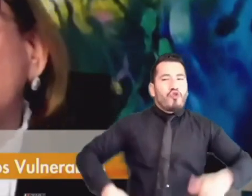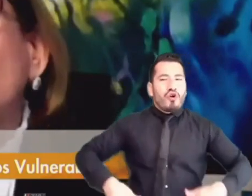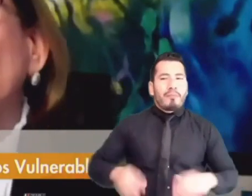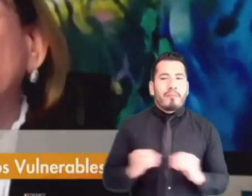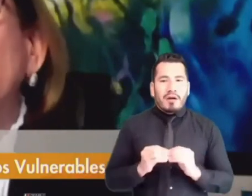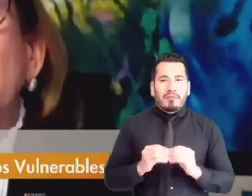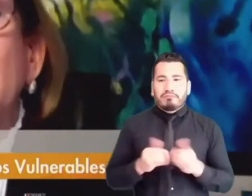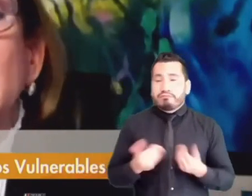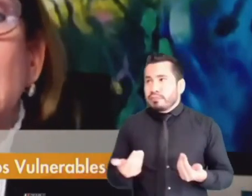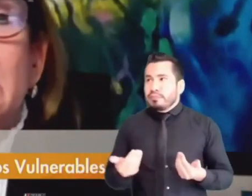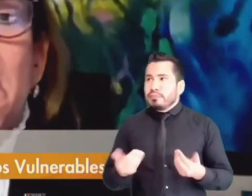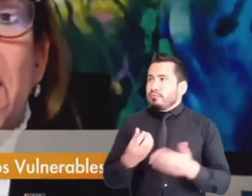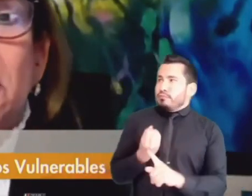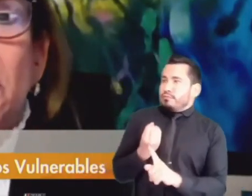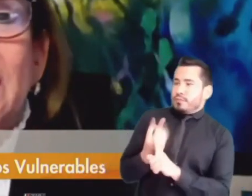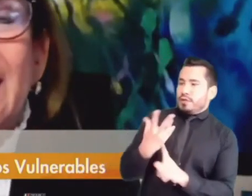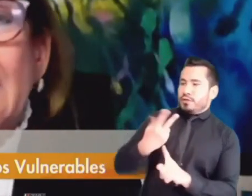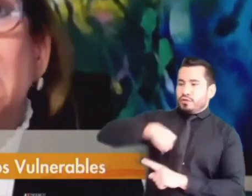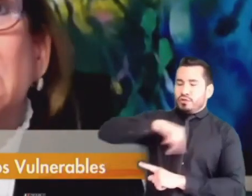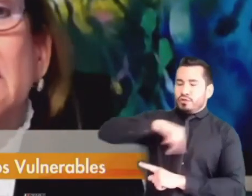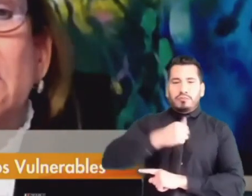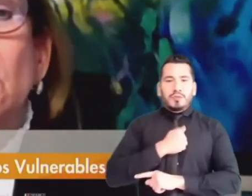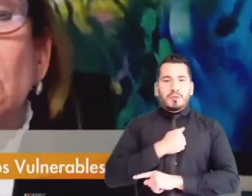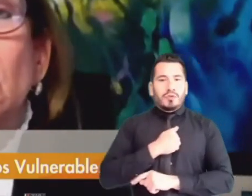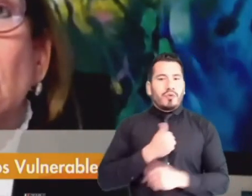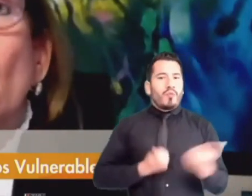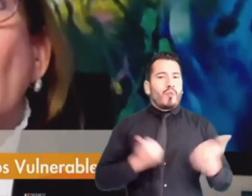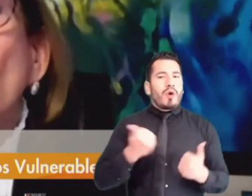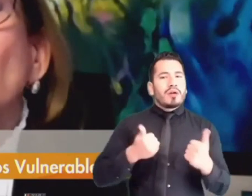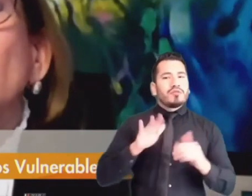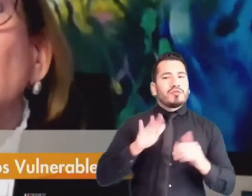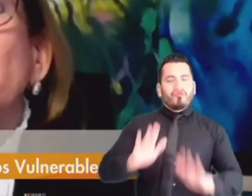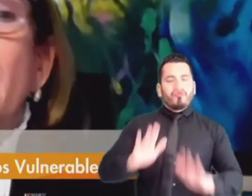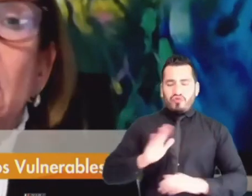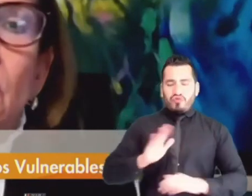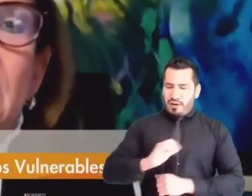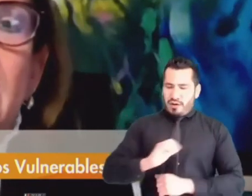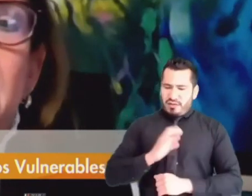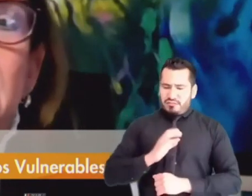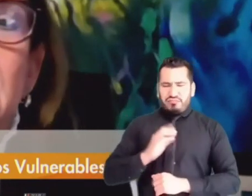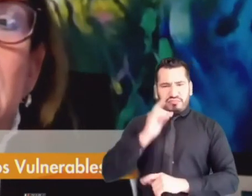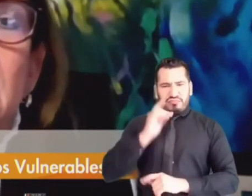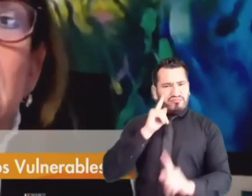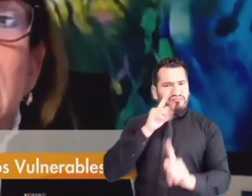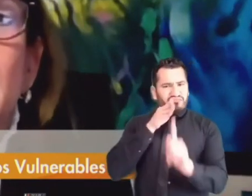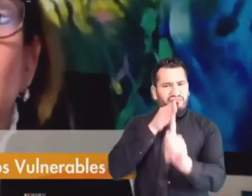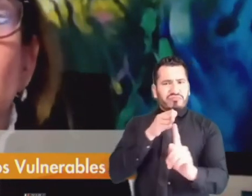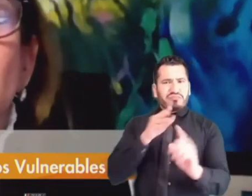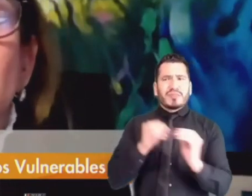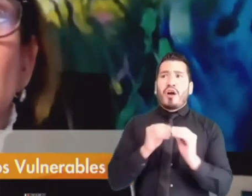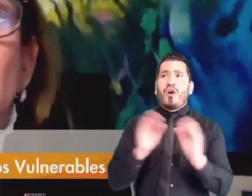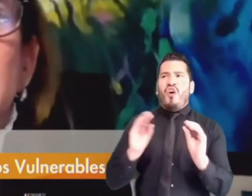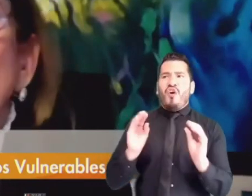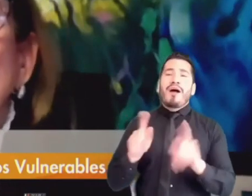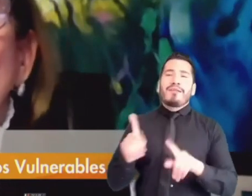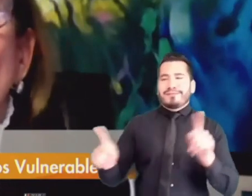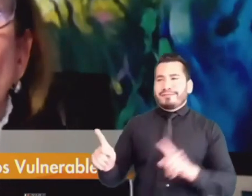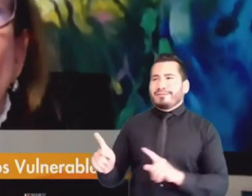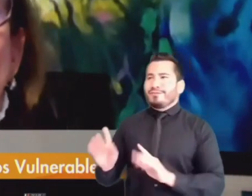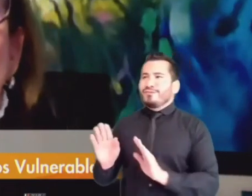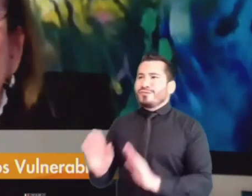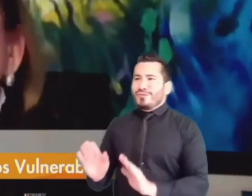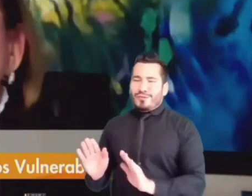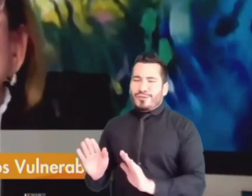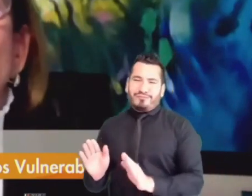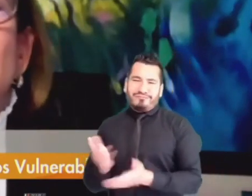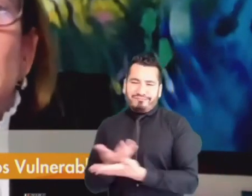originar o determinar, impactos de carácter directo o aún impactos de carácter indirectos. Y lo digo con